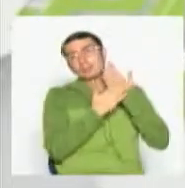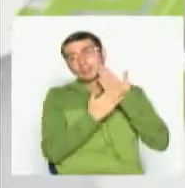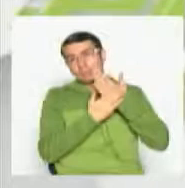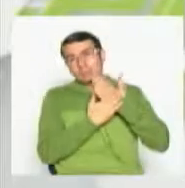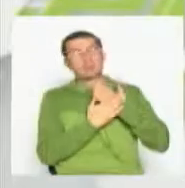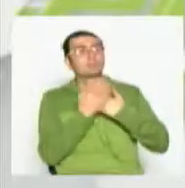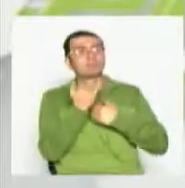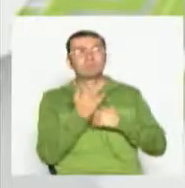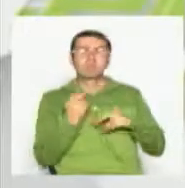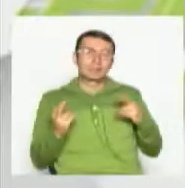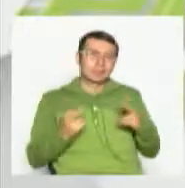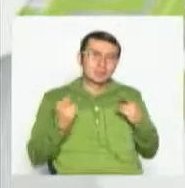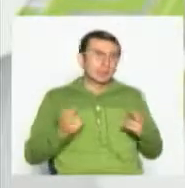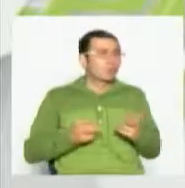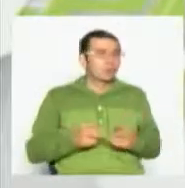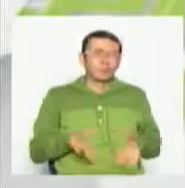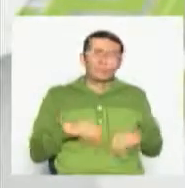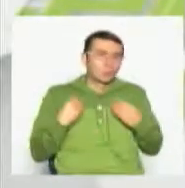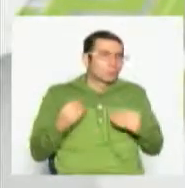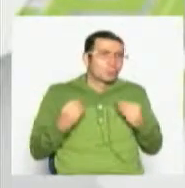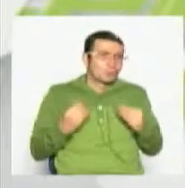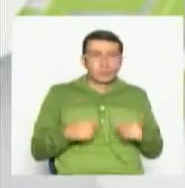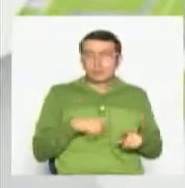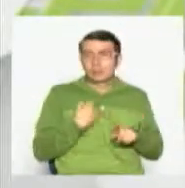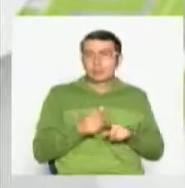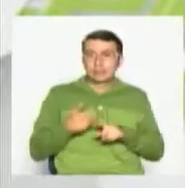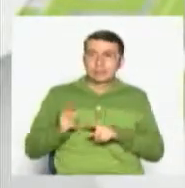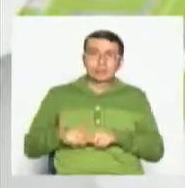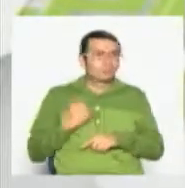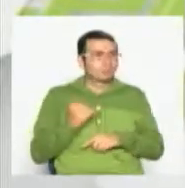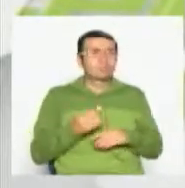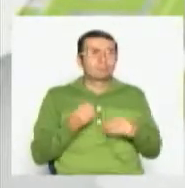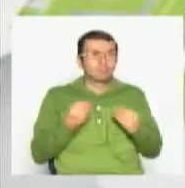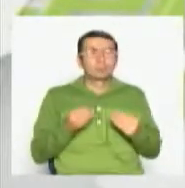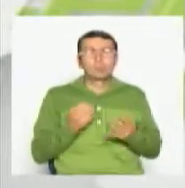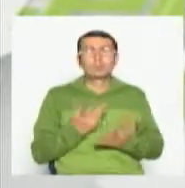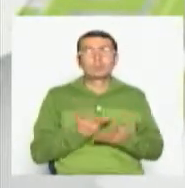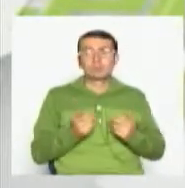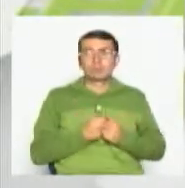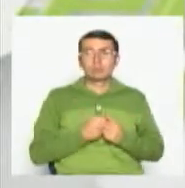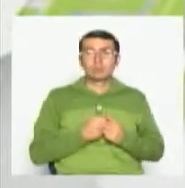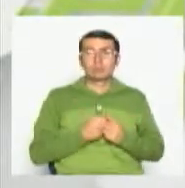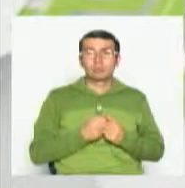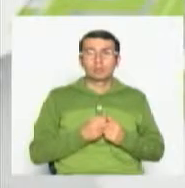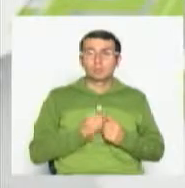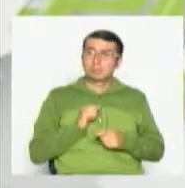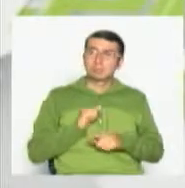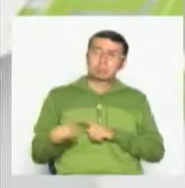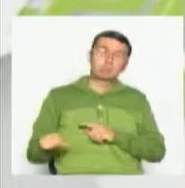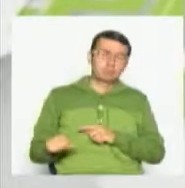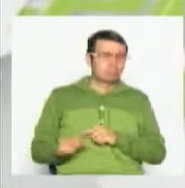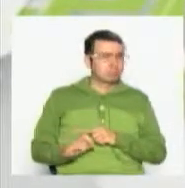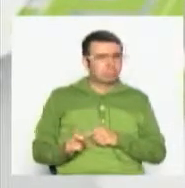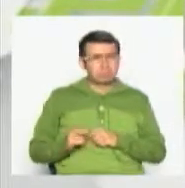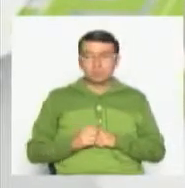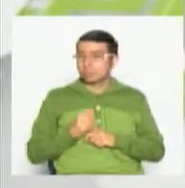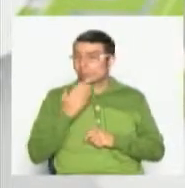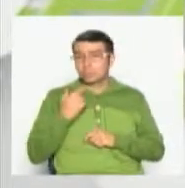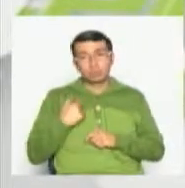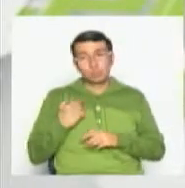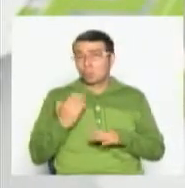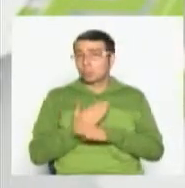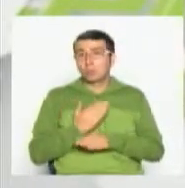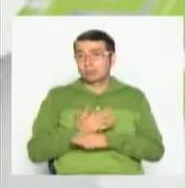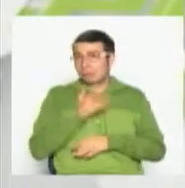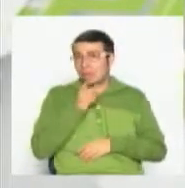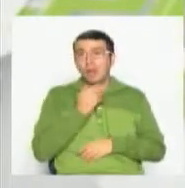mucha variedad de contenidos. Es no cerrarme, no sesgarme, ¿cierto? Yo no tengo ningún problema con